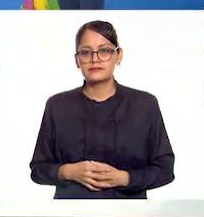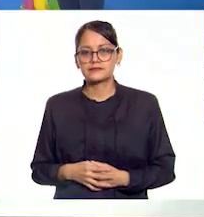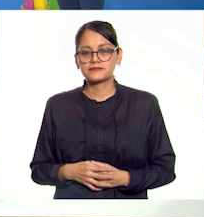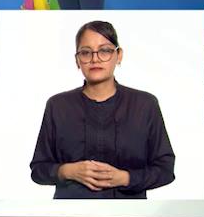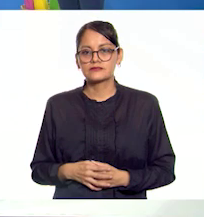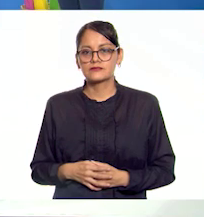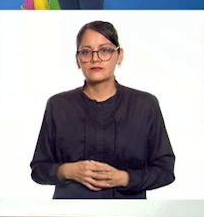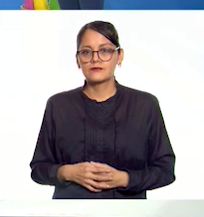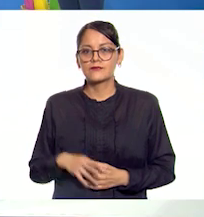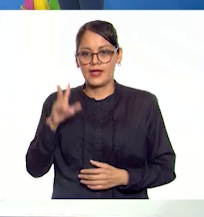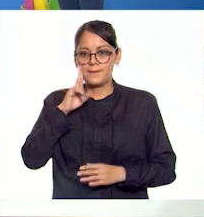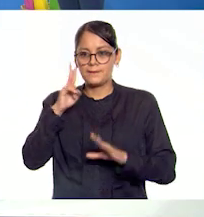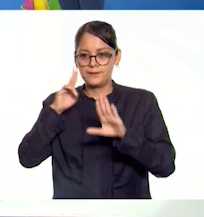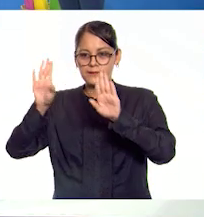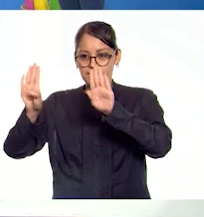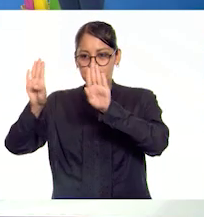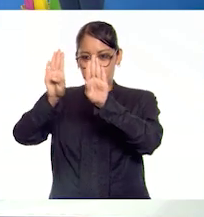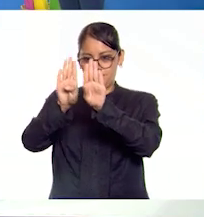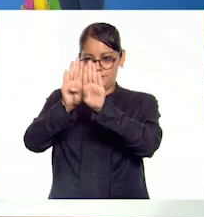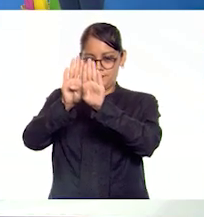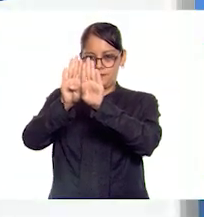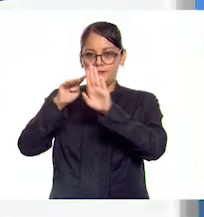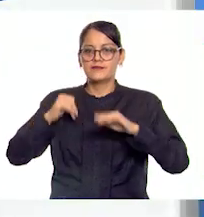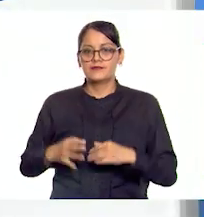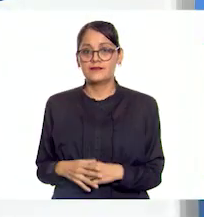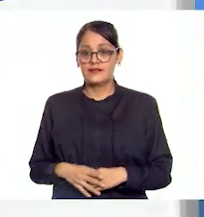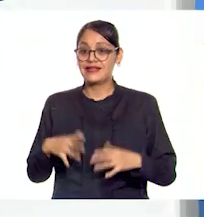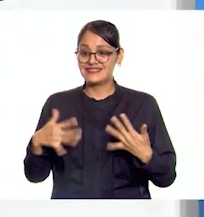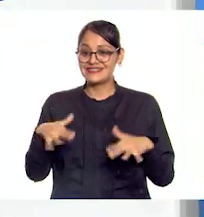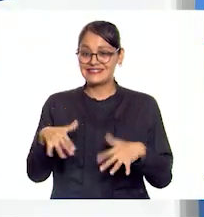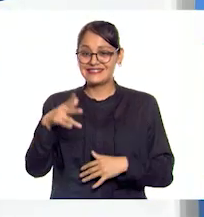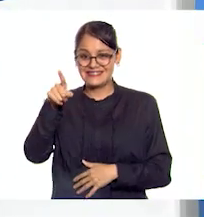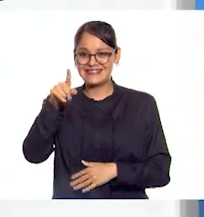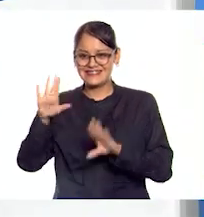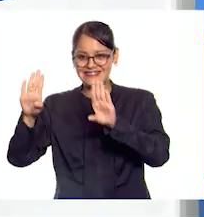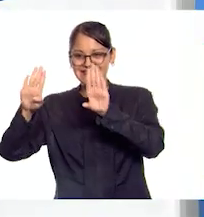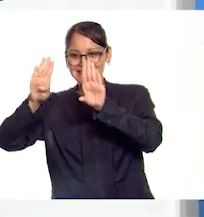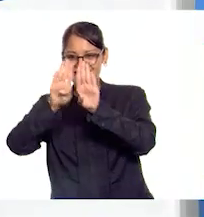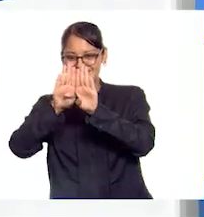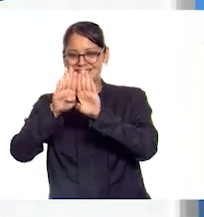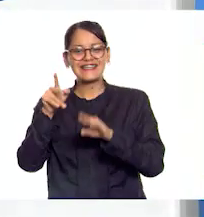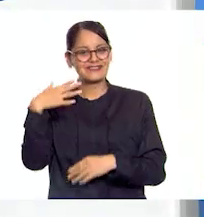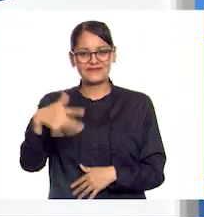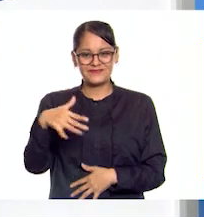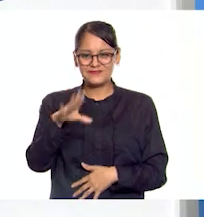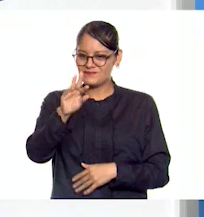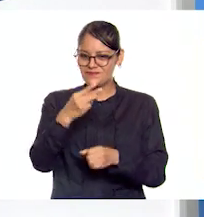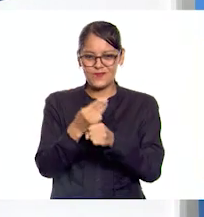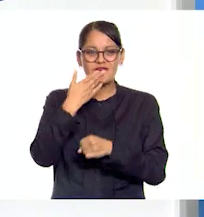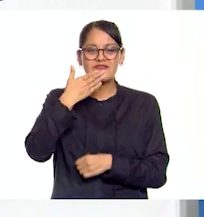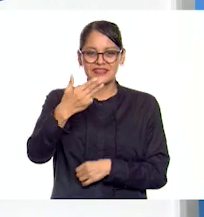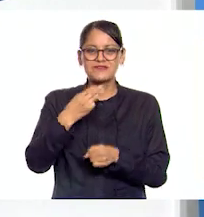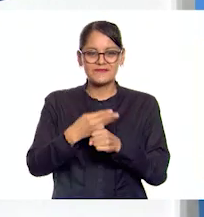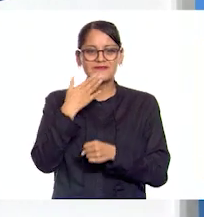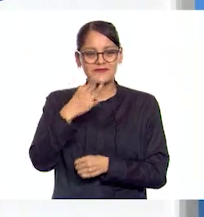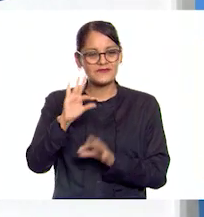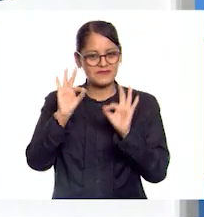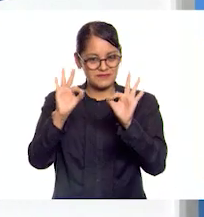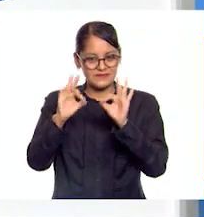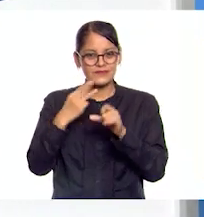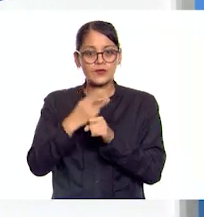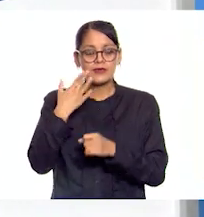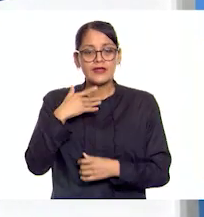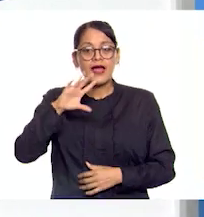Y de este lado. Eje, sí, mona. Aquí está, aquí está. Súper, súper, súper. Bien, Jenny. Muy bien.